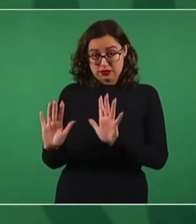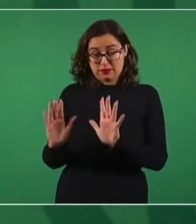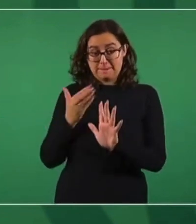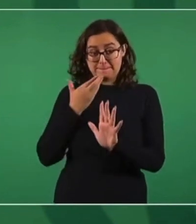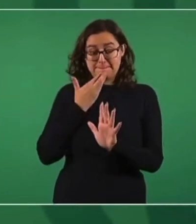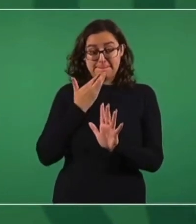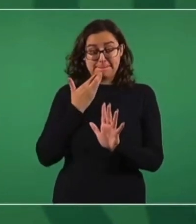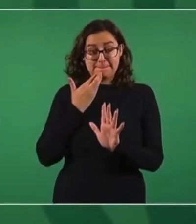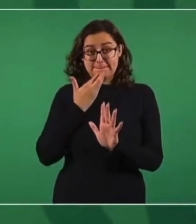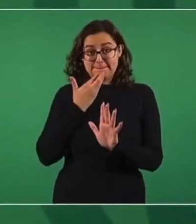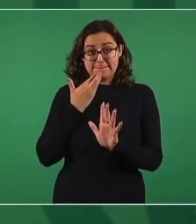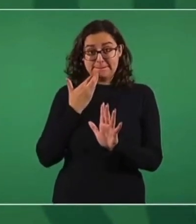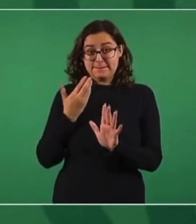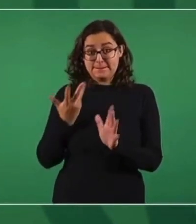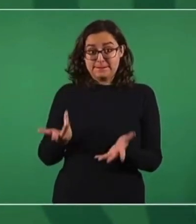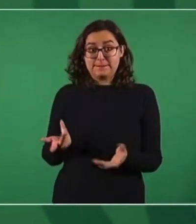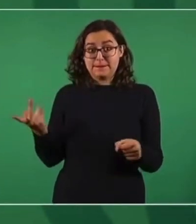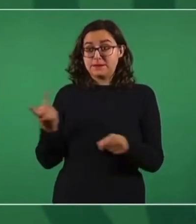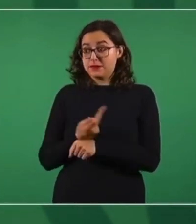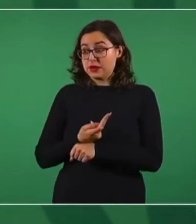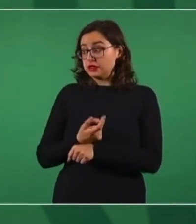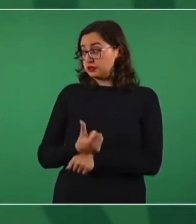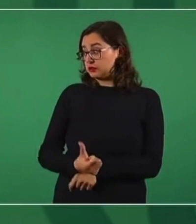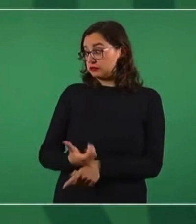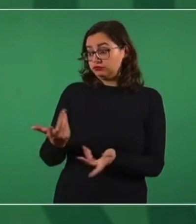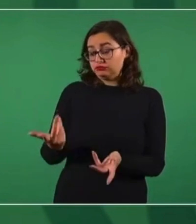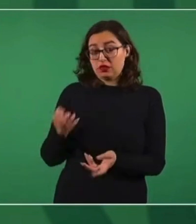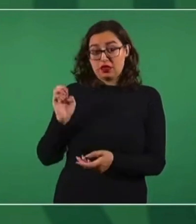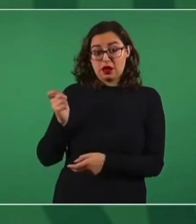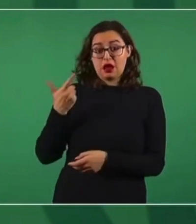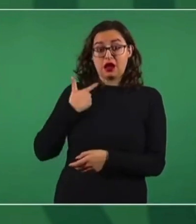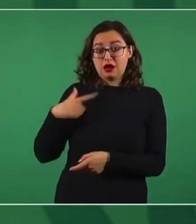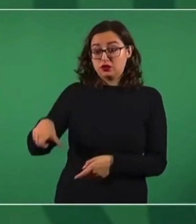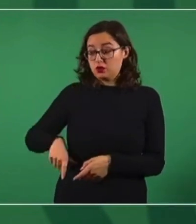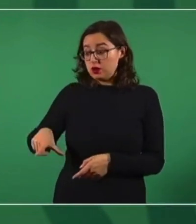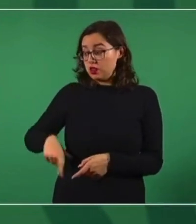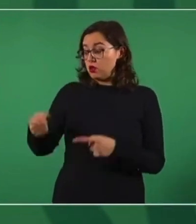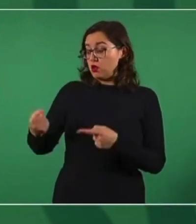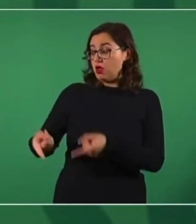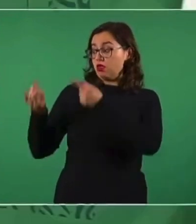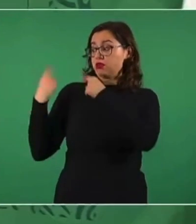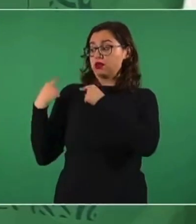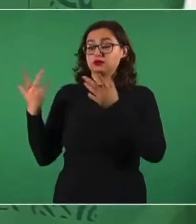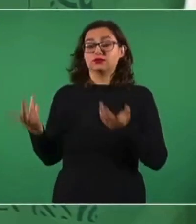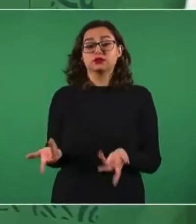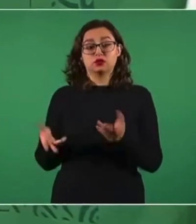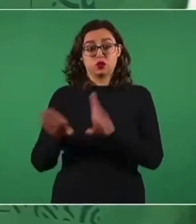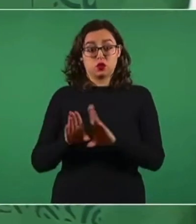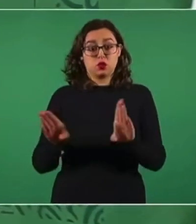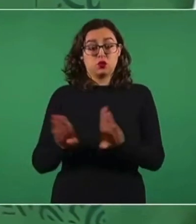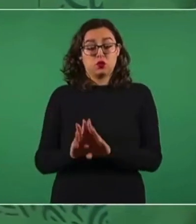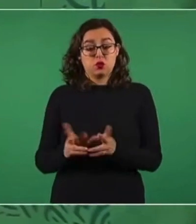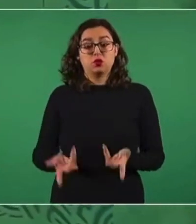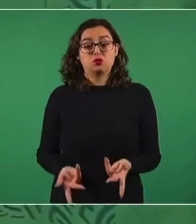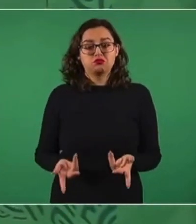cómo está la situación de la deuda, no sólo la deuda formal